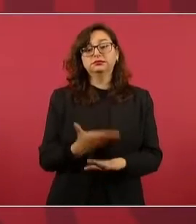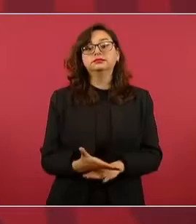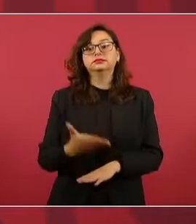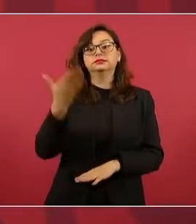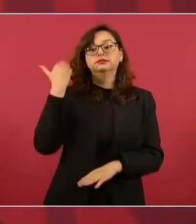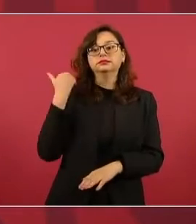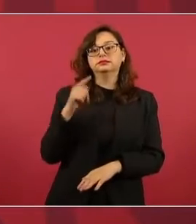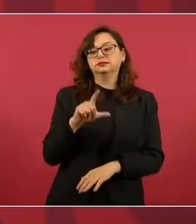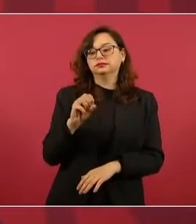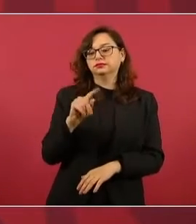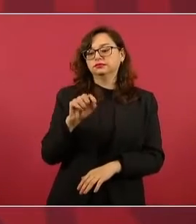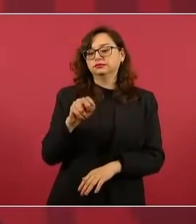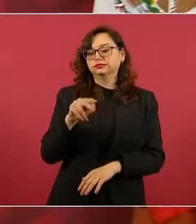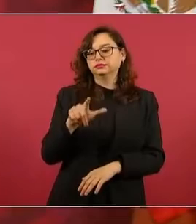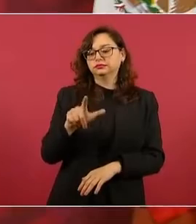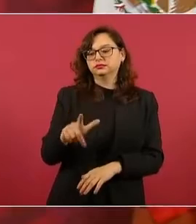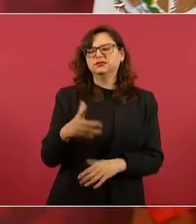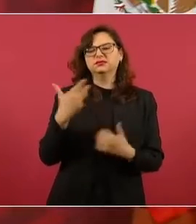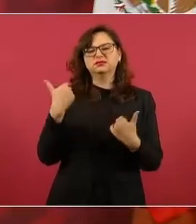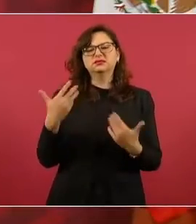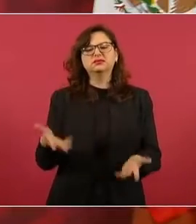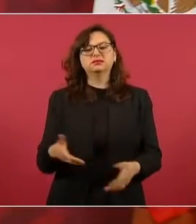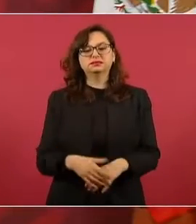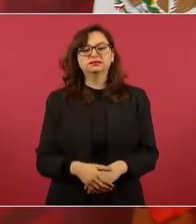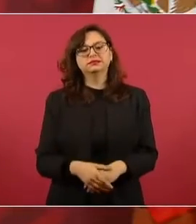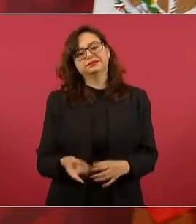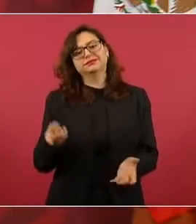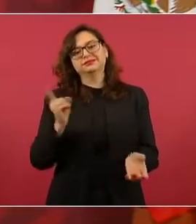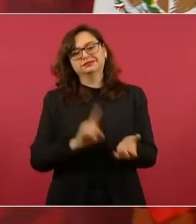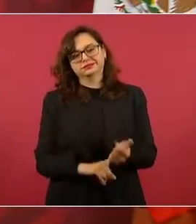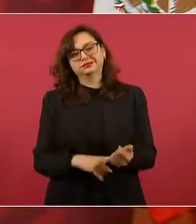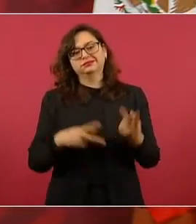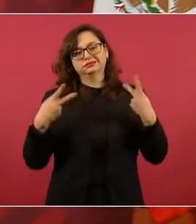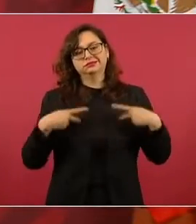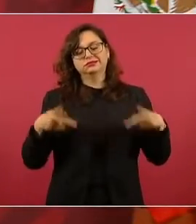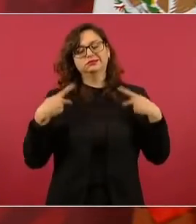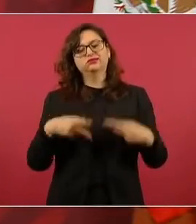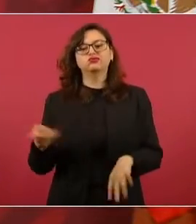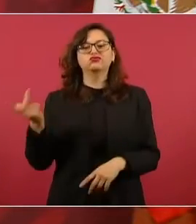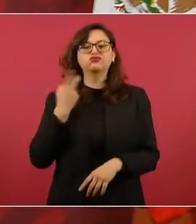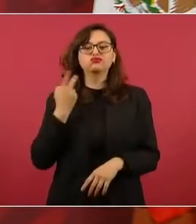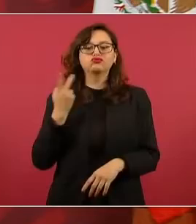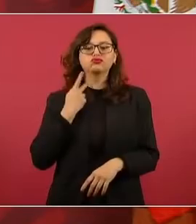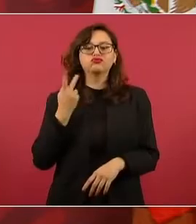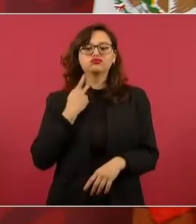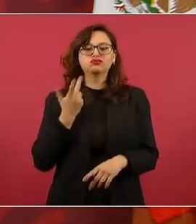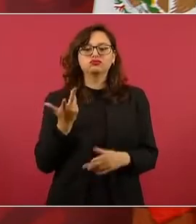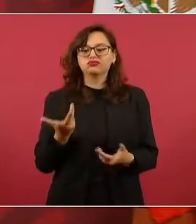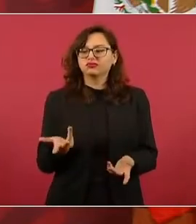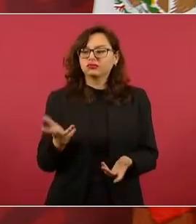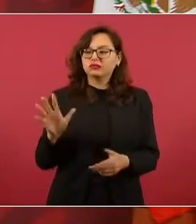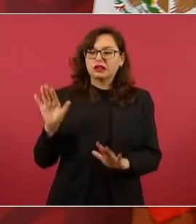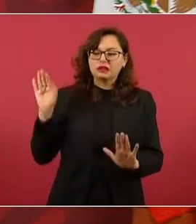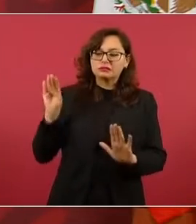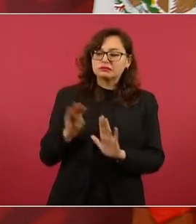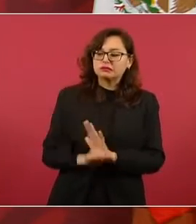los políticos en decadencia.